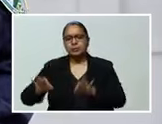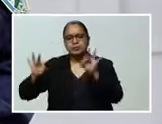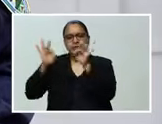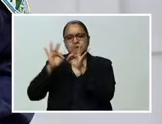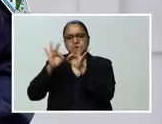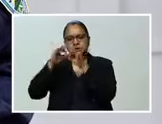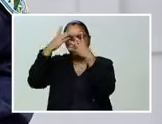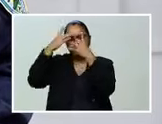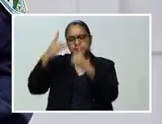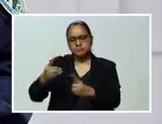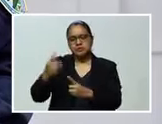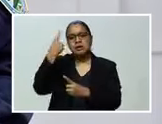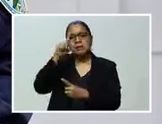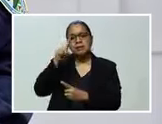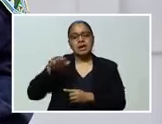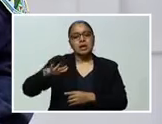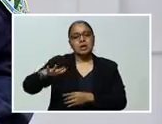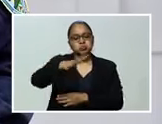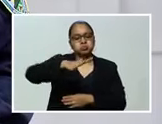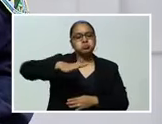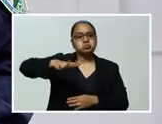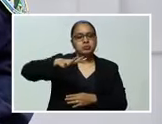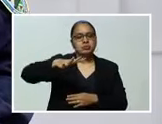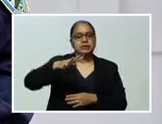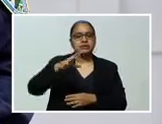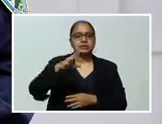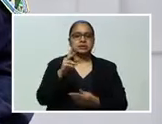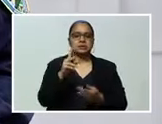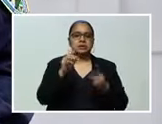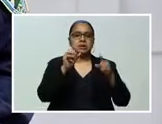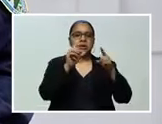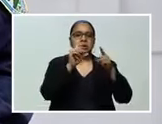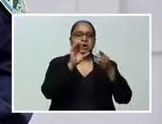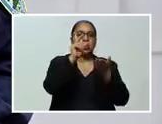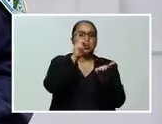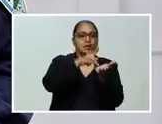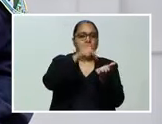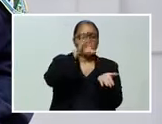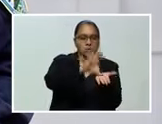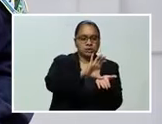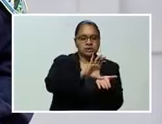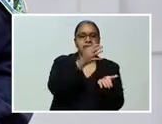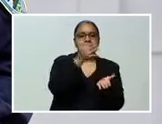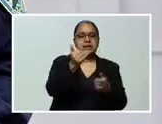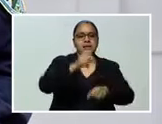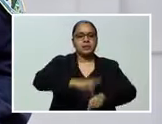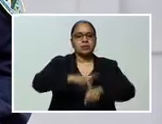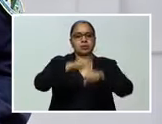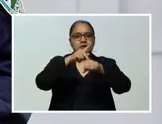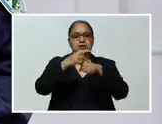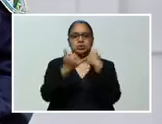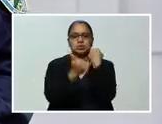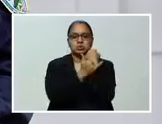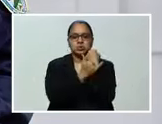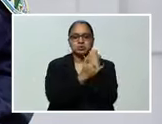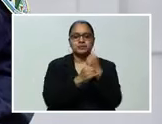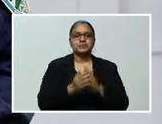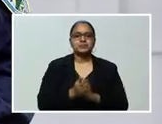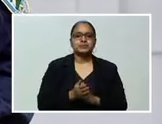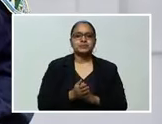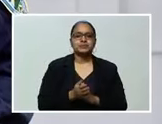para los municipios de Cortés y el Progreso de Oro. Sin embargo,